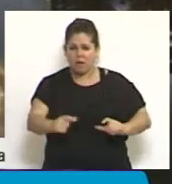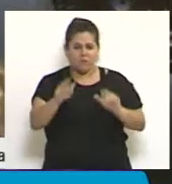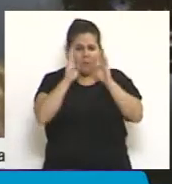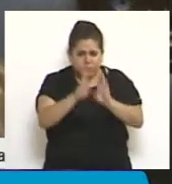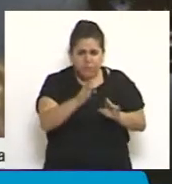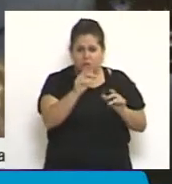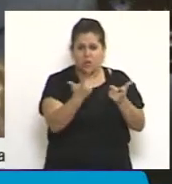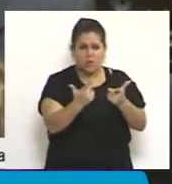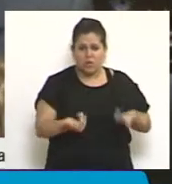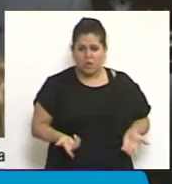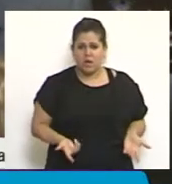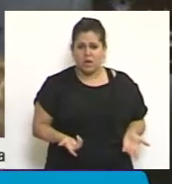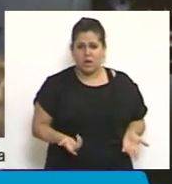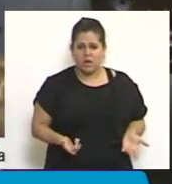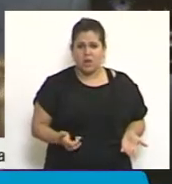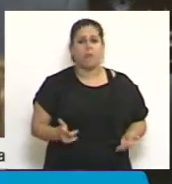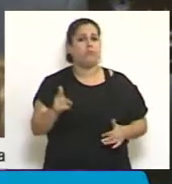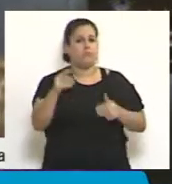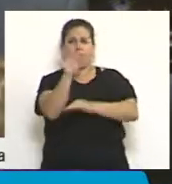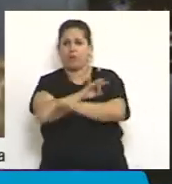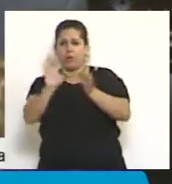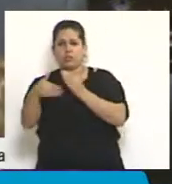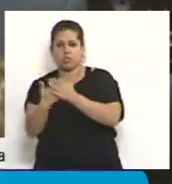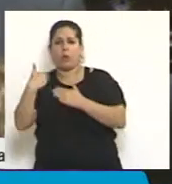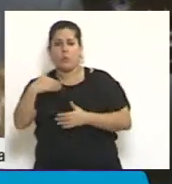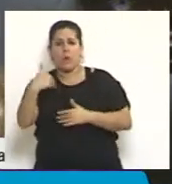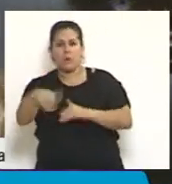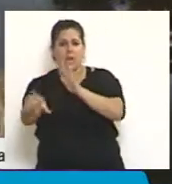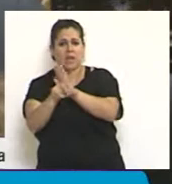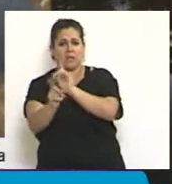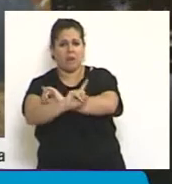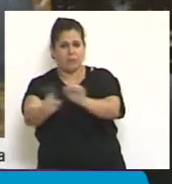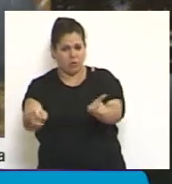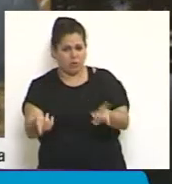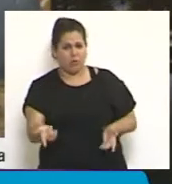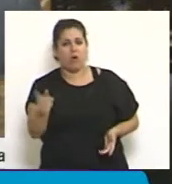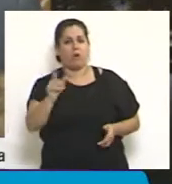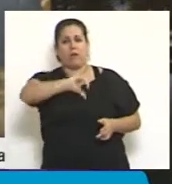de este proyecto para convertir en ley el sistema a nivel nacional.